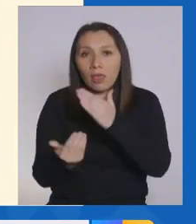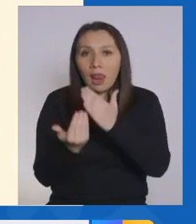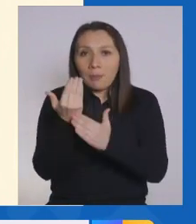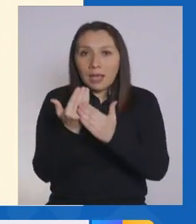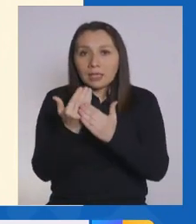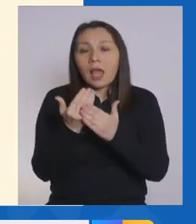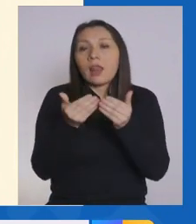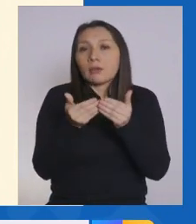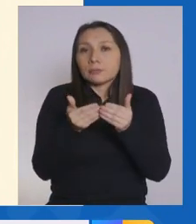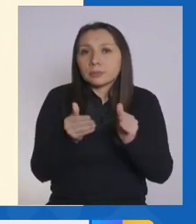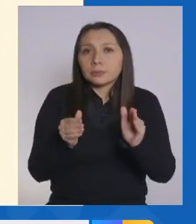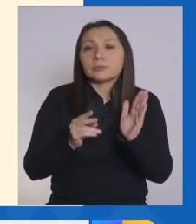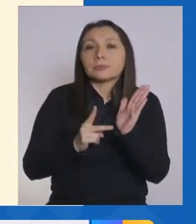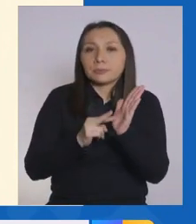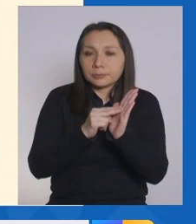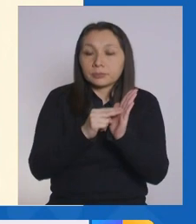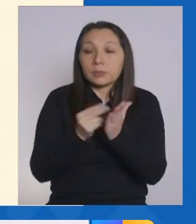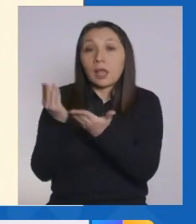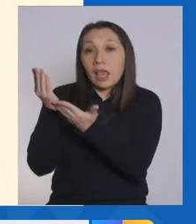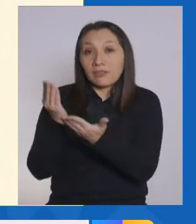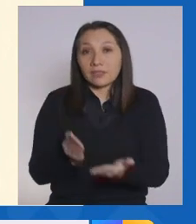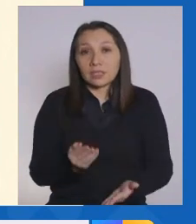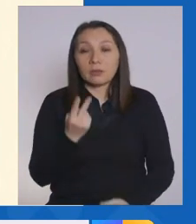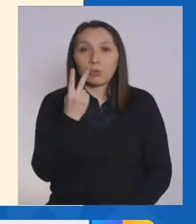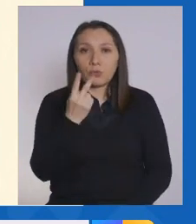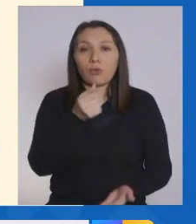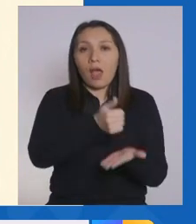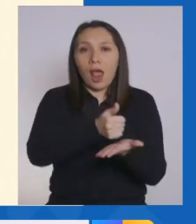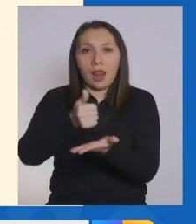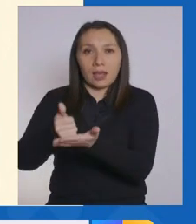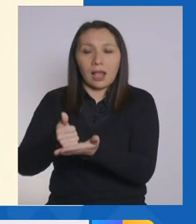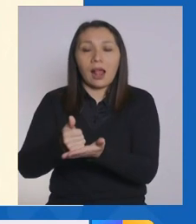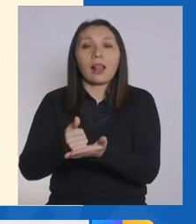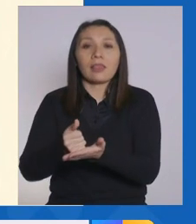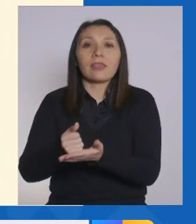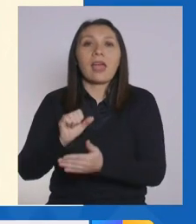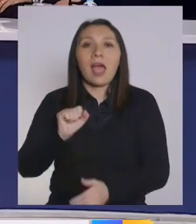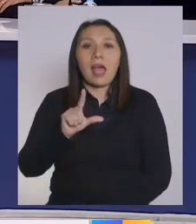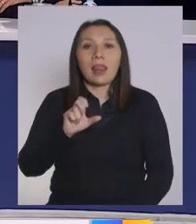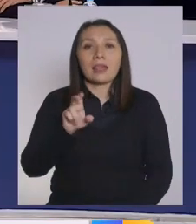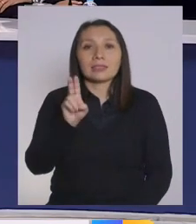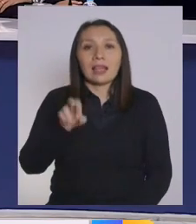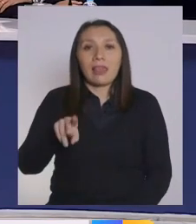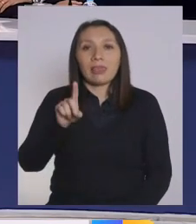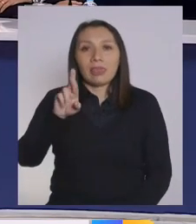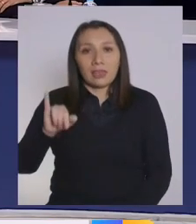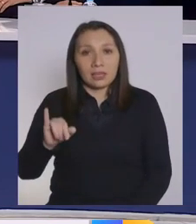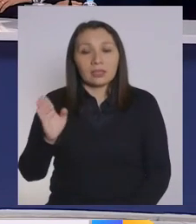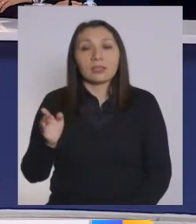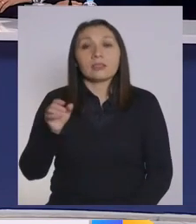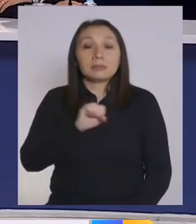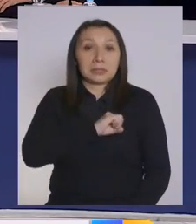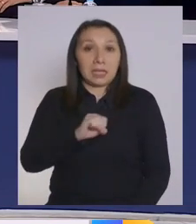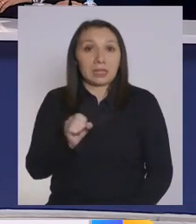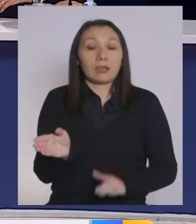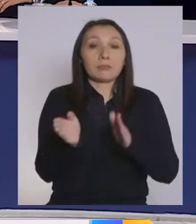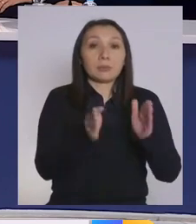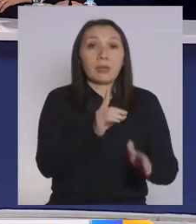mañana. Por lo tanto, hemos invitado a los alcaldes Alessandri y Delgado a esta